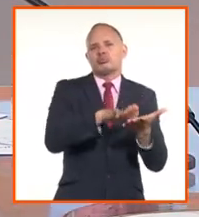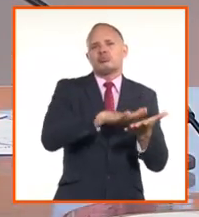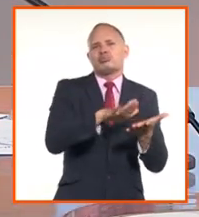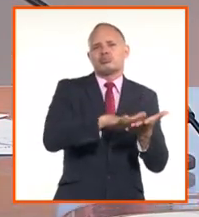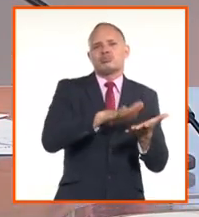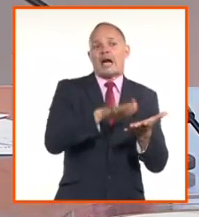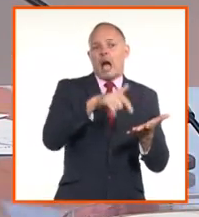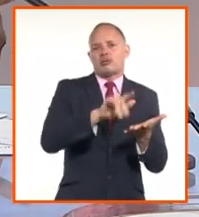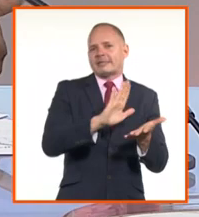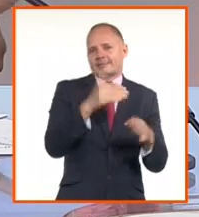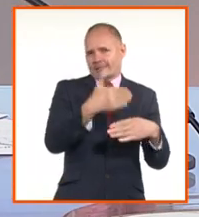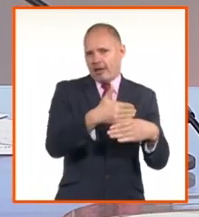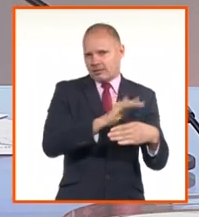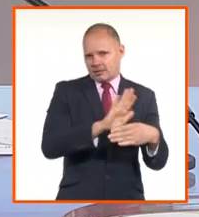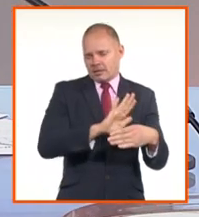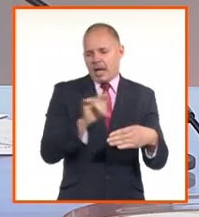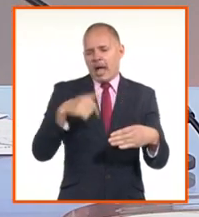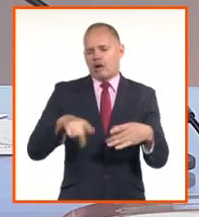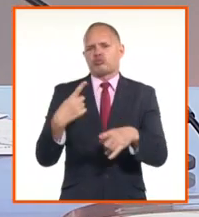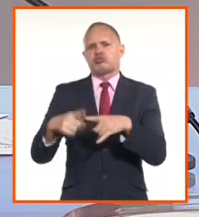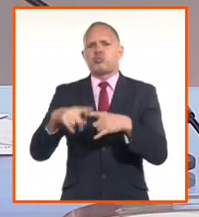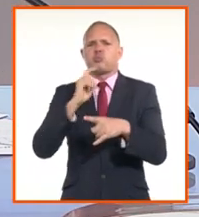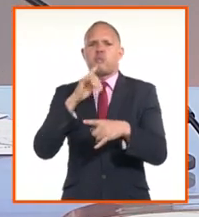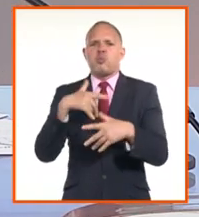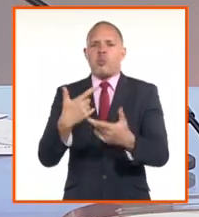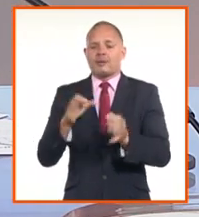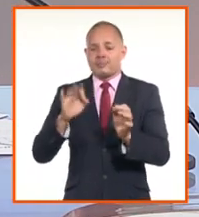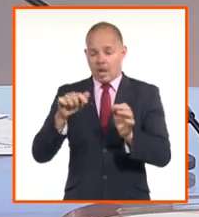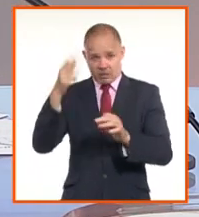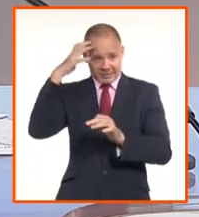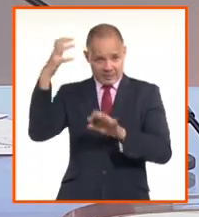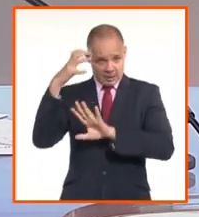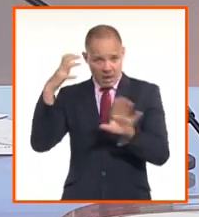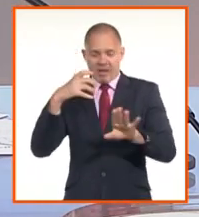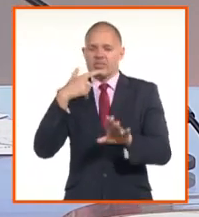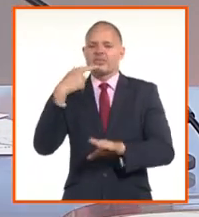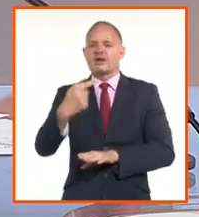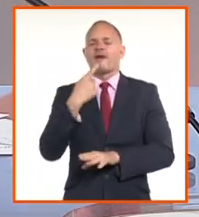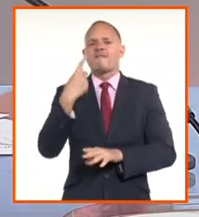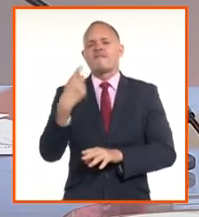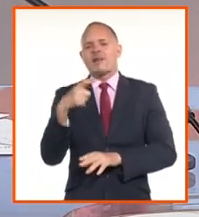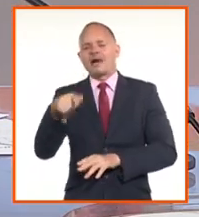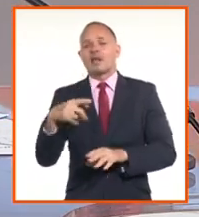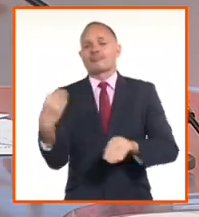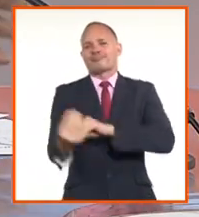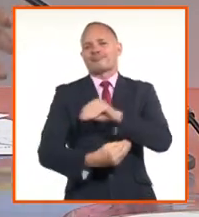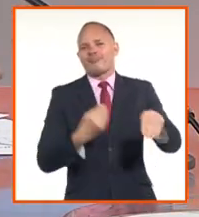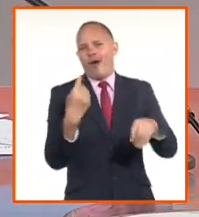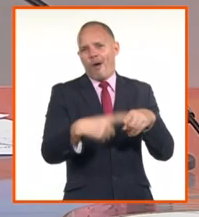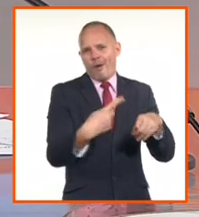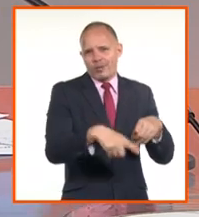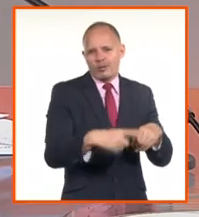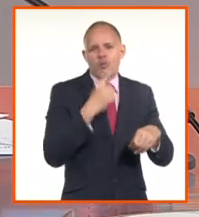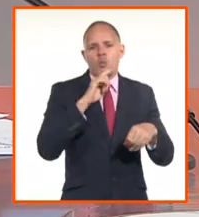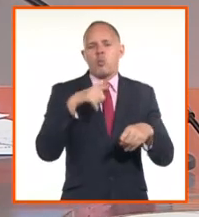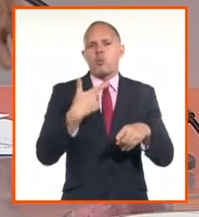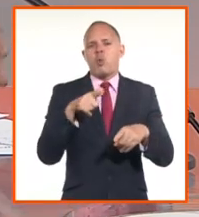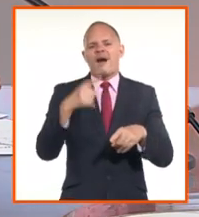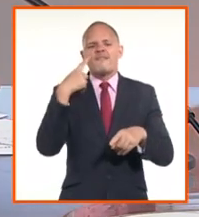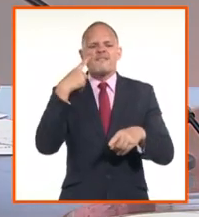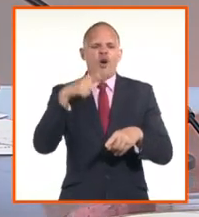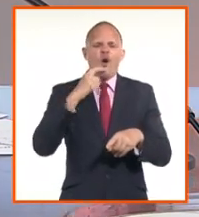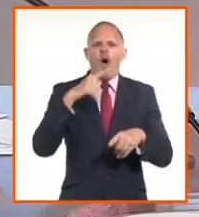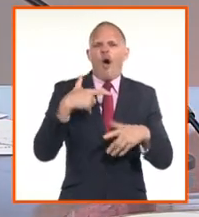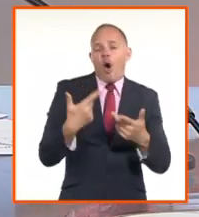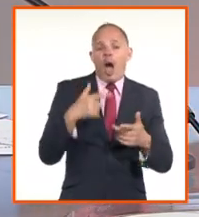transacciones, además una política del país de ir a ese tipo de operaciones, las transacciones a la vez por la vía electrónica, por las